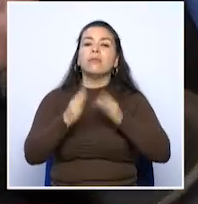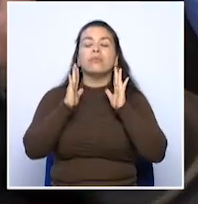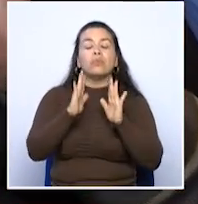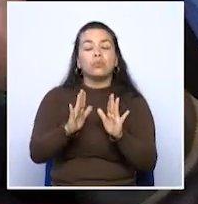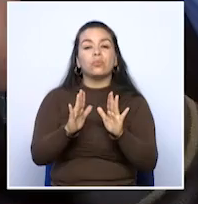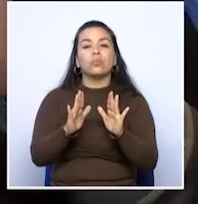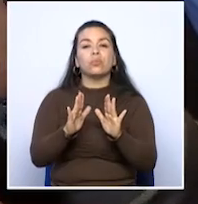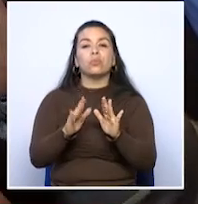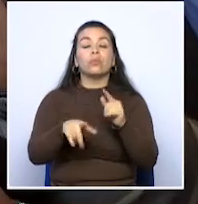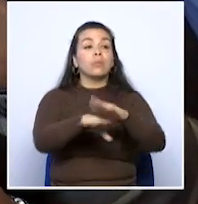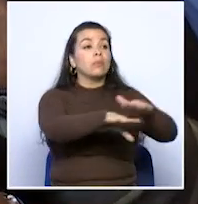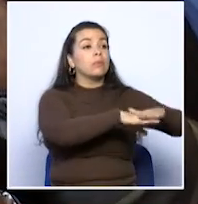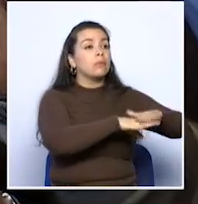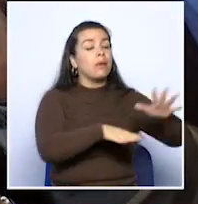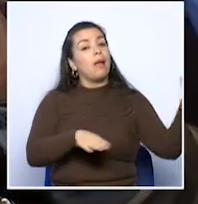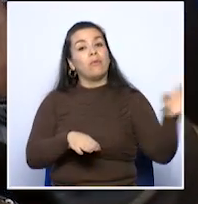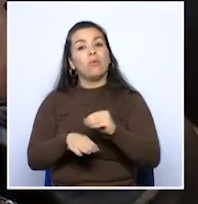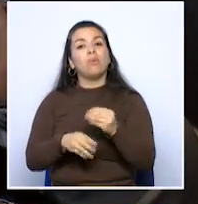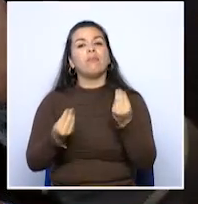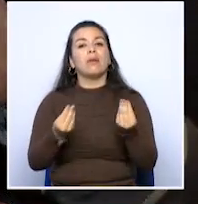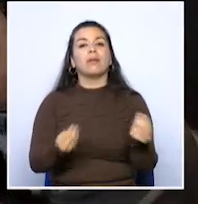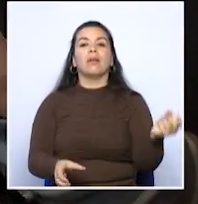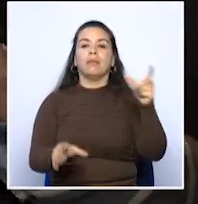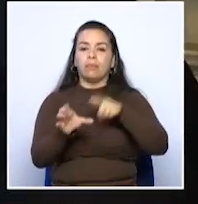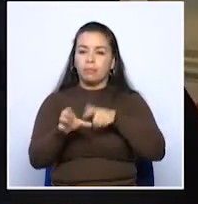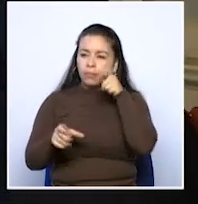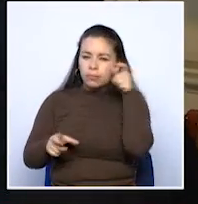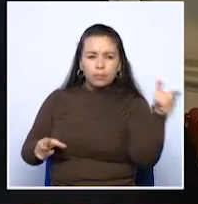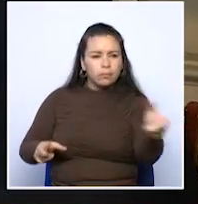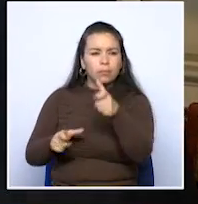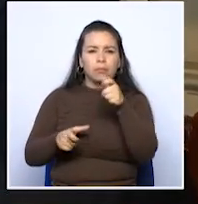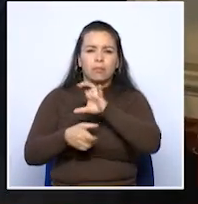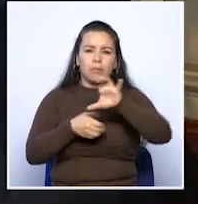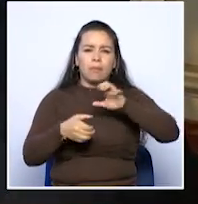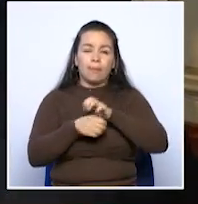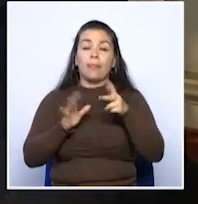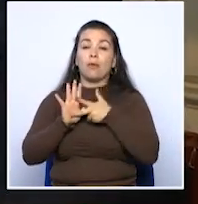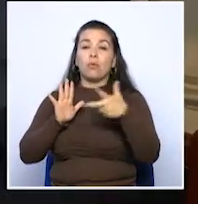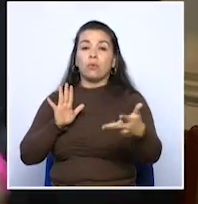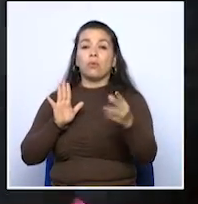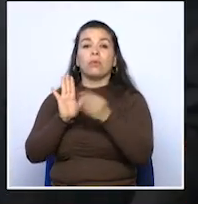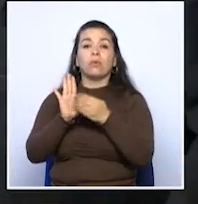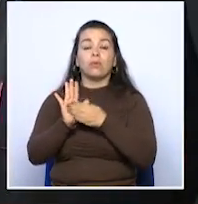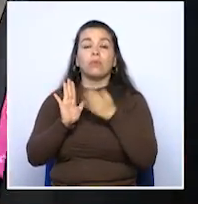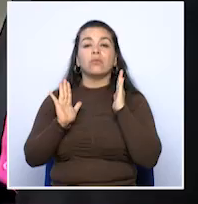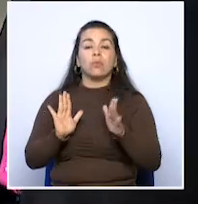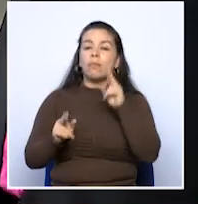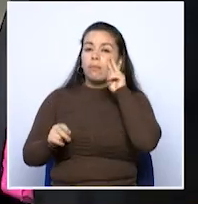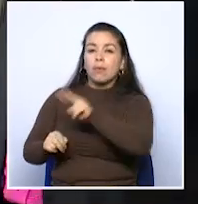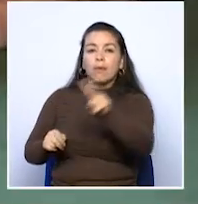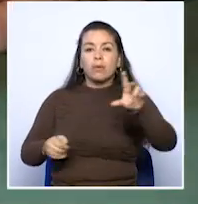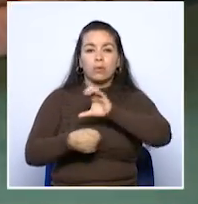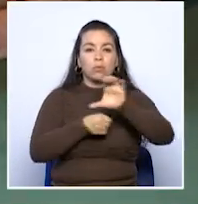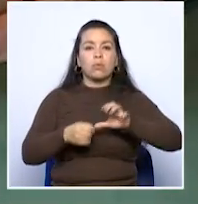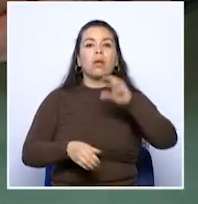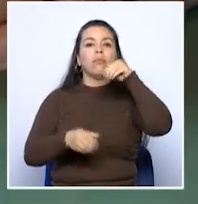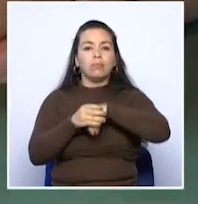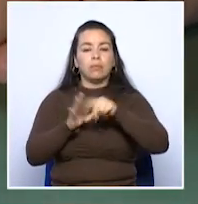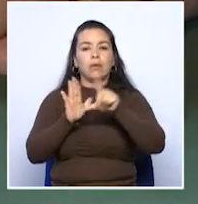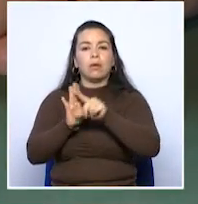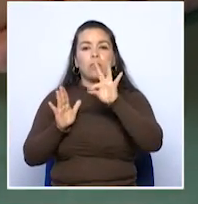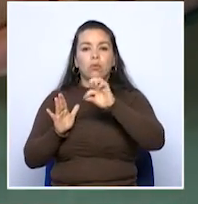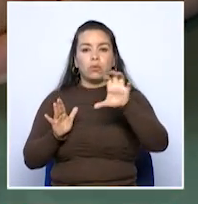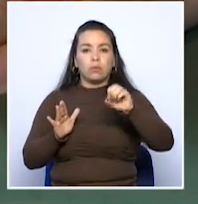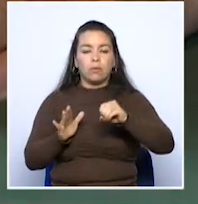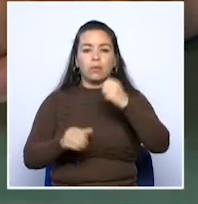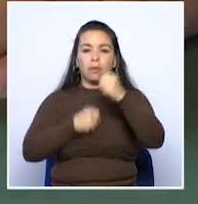cualquier clase a que conformen veedurías ciudadanas. La constitución de una veeduría ciudadana se hará conforme a la ley 850